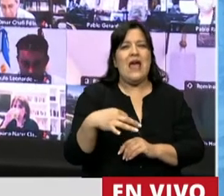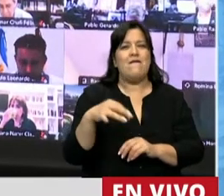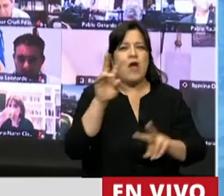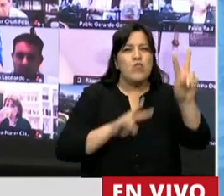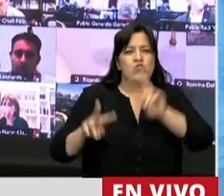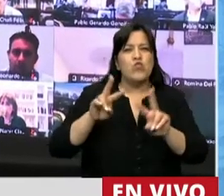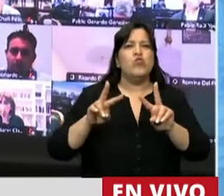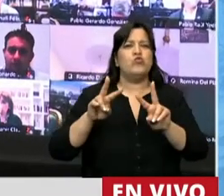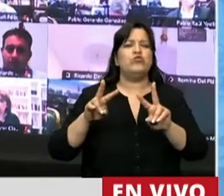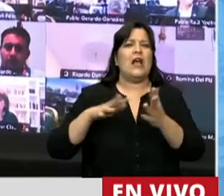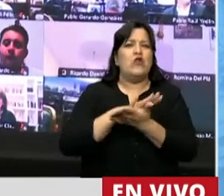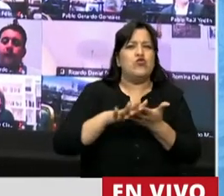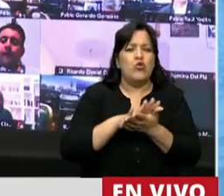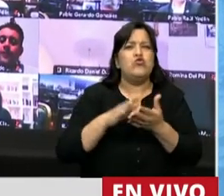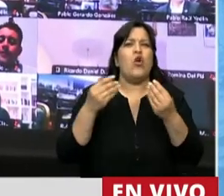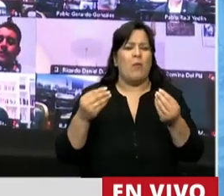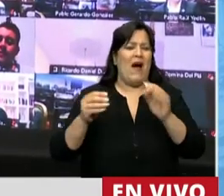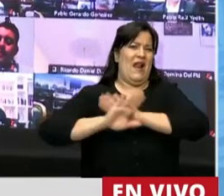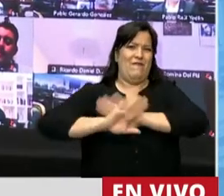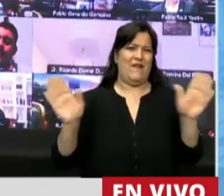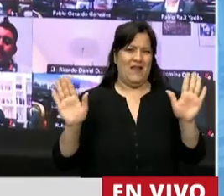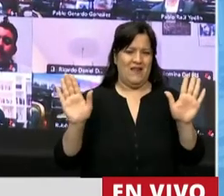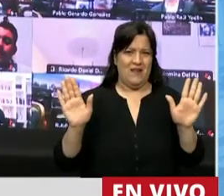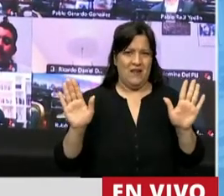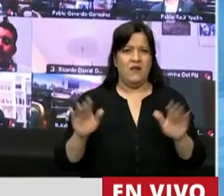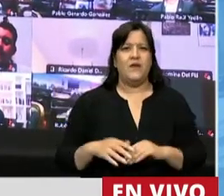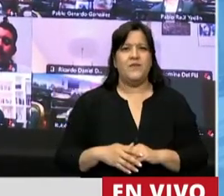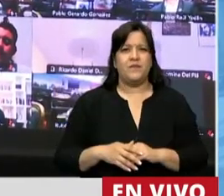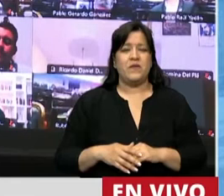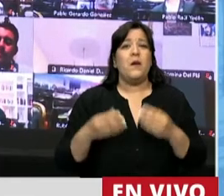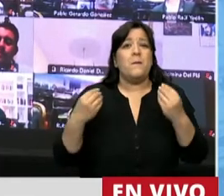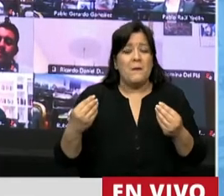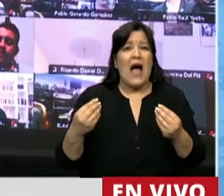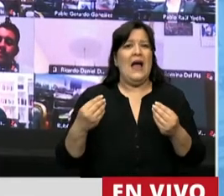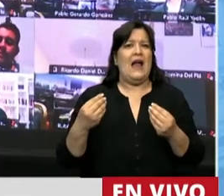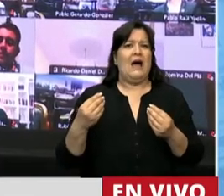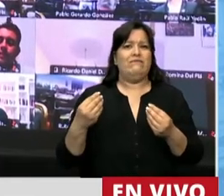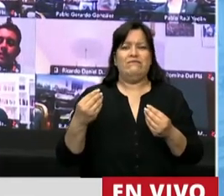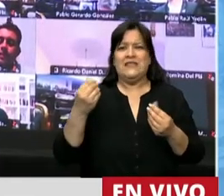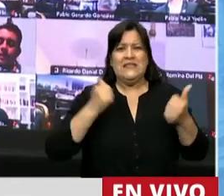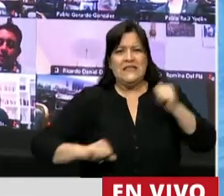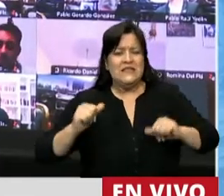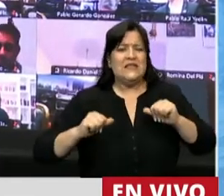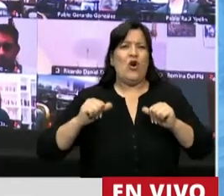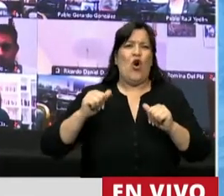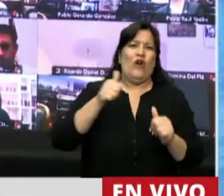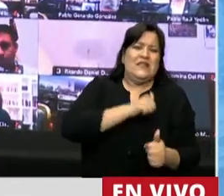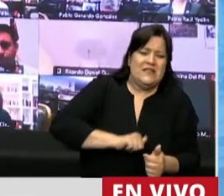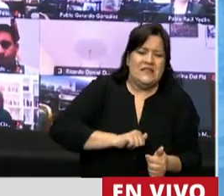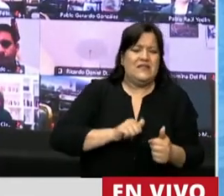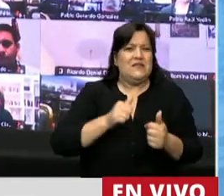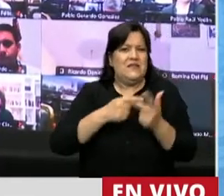situaciones a futuro, para la minimización del daño a corto plazo y para la asistencia